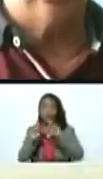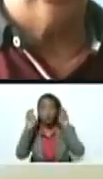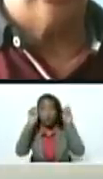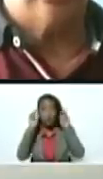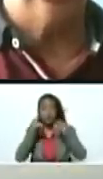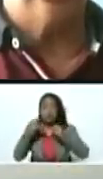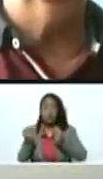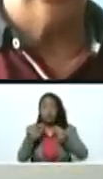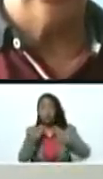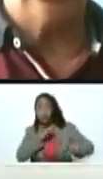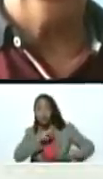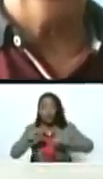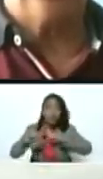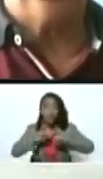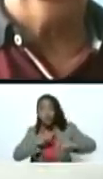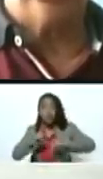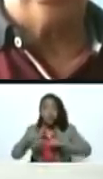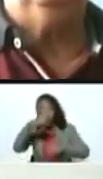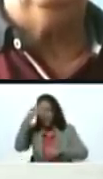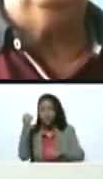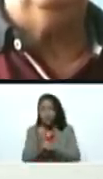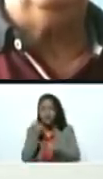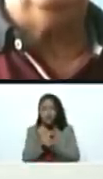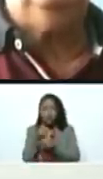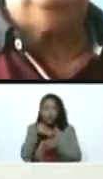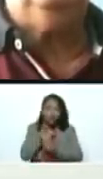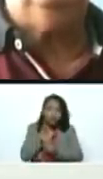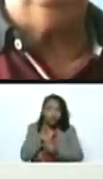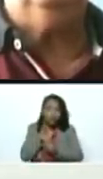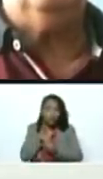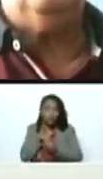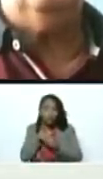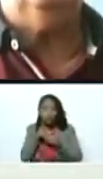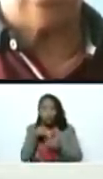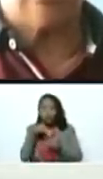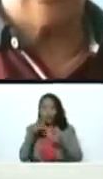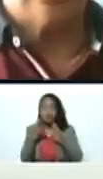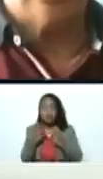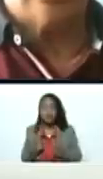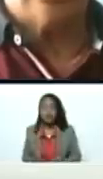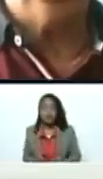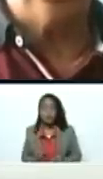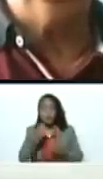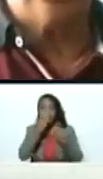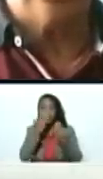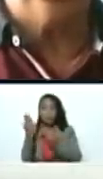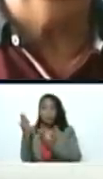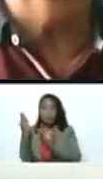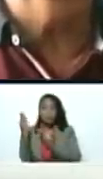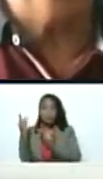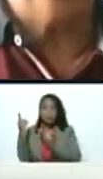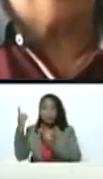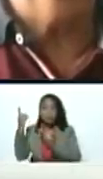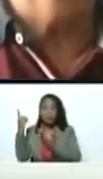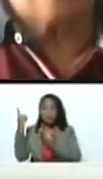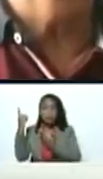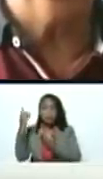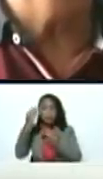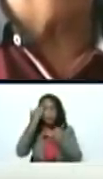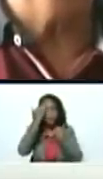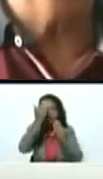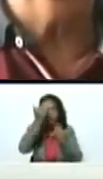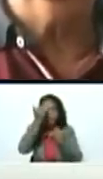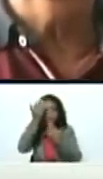Muy activo. Gerardo Márquez, desde su lugar de reposo. Gerardo. Saludo.